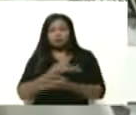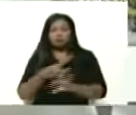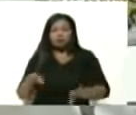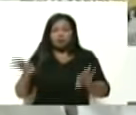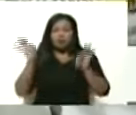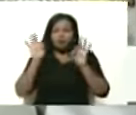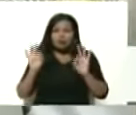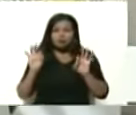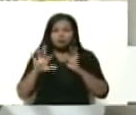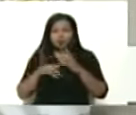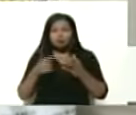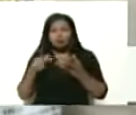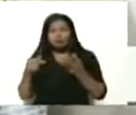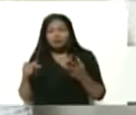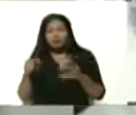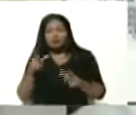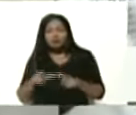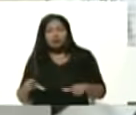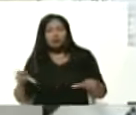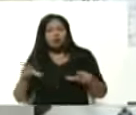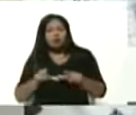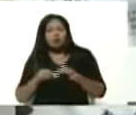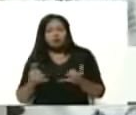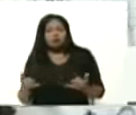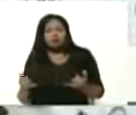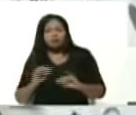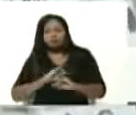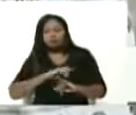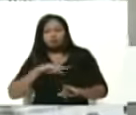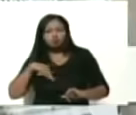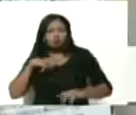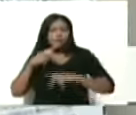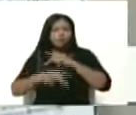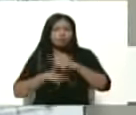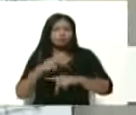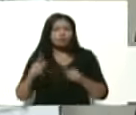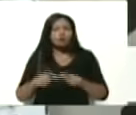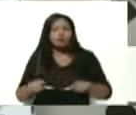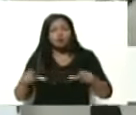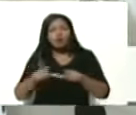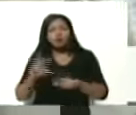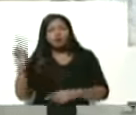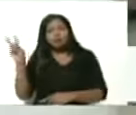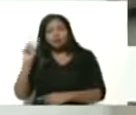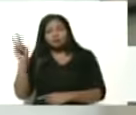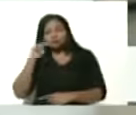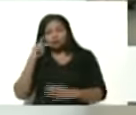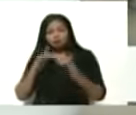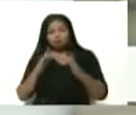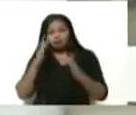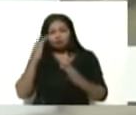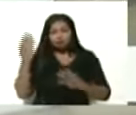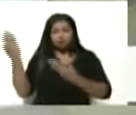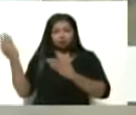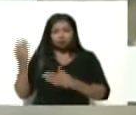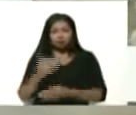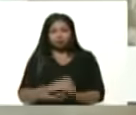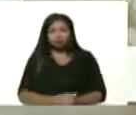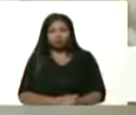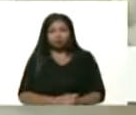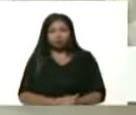en distintos rubros que estamos ya produciendo en el campo venezolano adelante querida Yesmar Silva